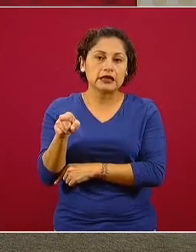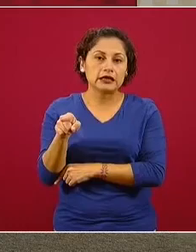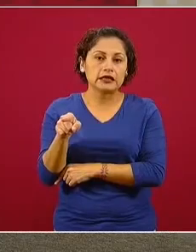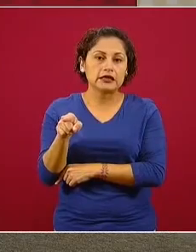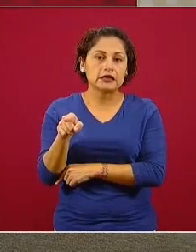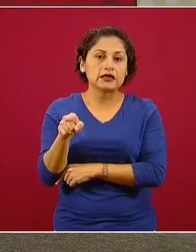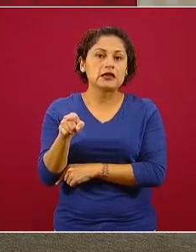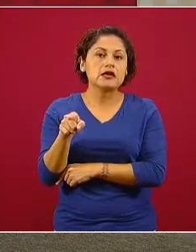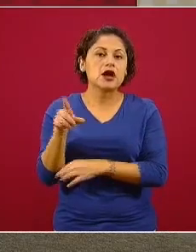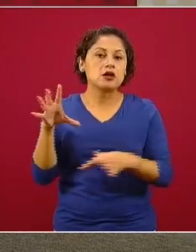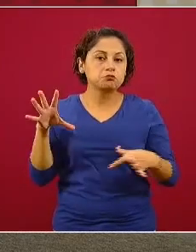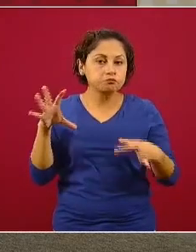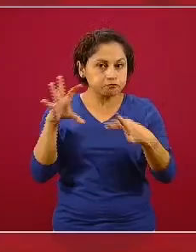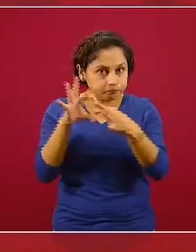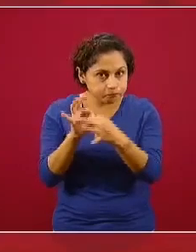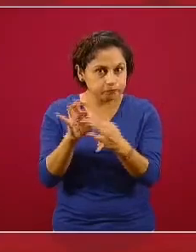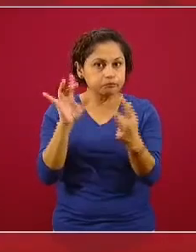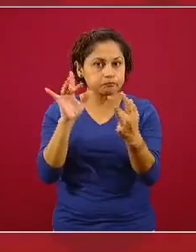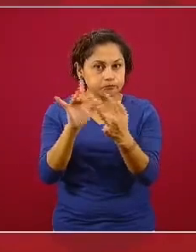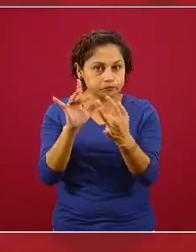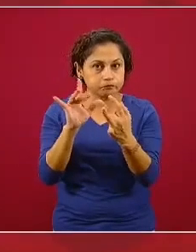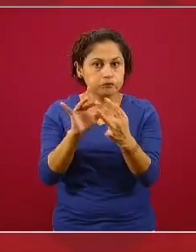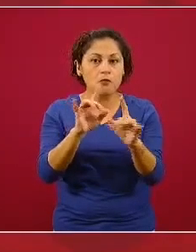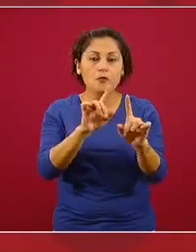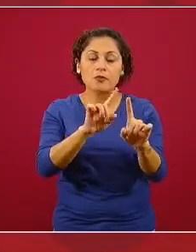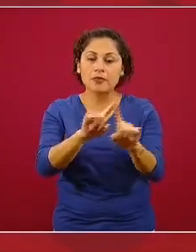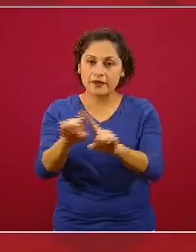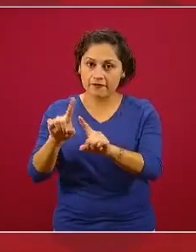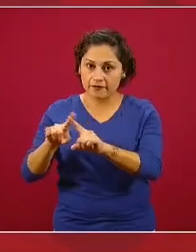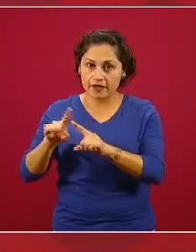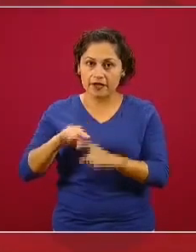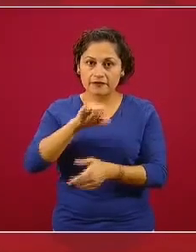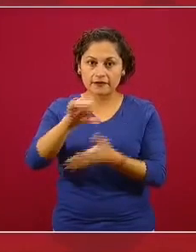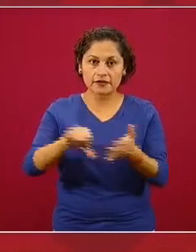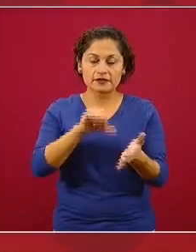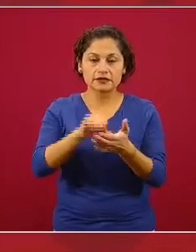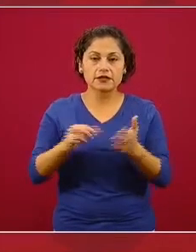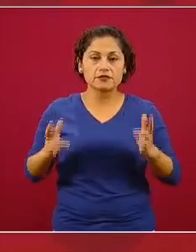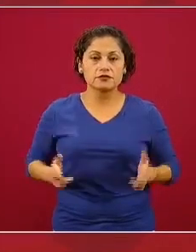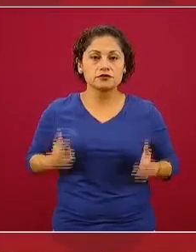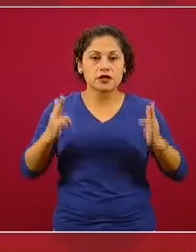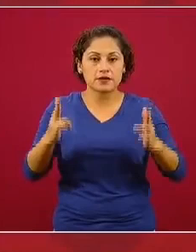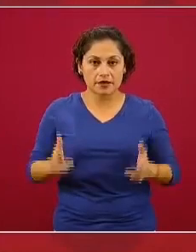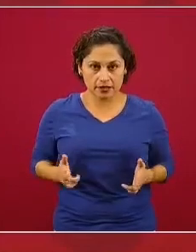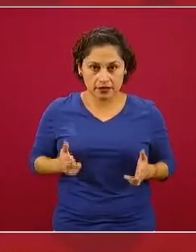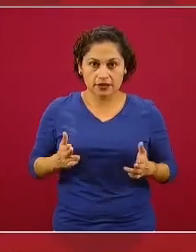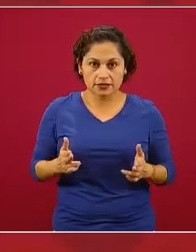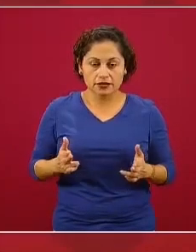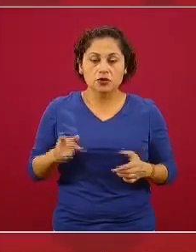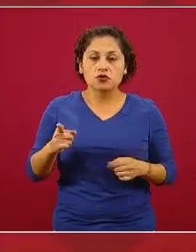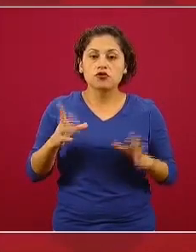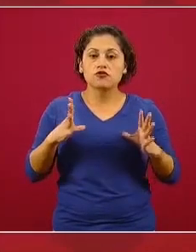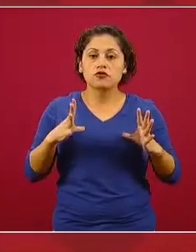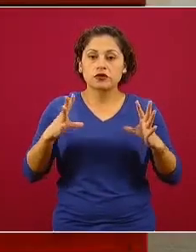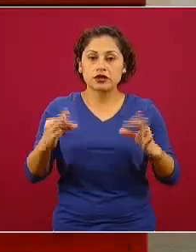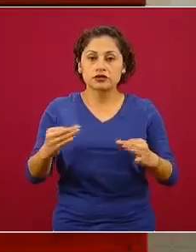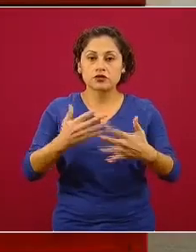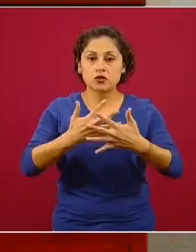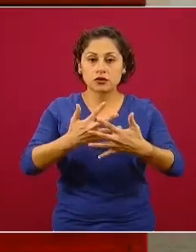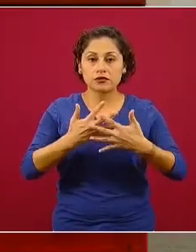estrecha comunicación con algunas unidades de rehabilitación, específicamente la Fundación Teletón,